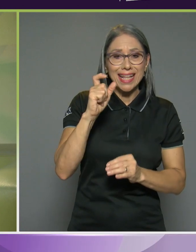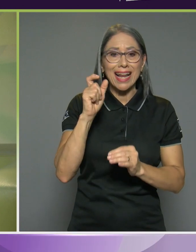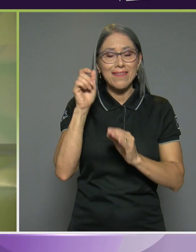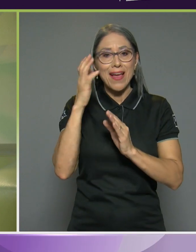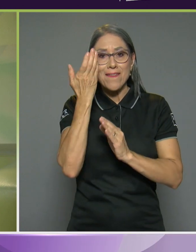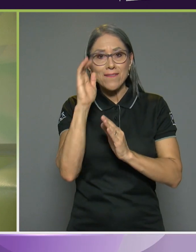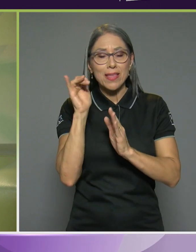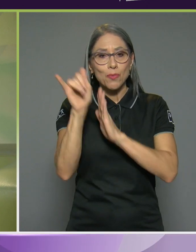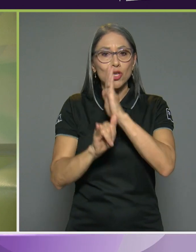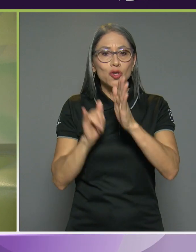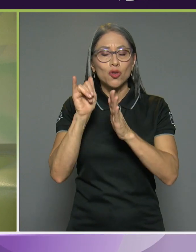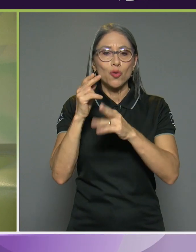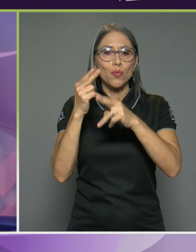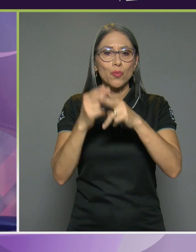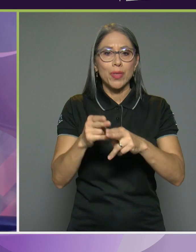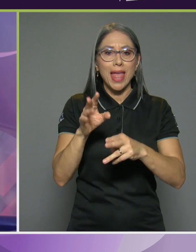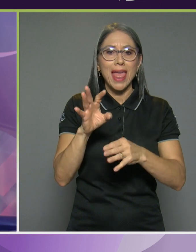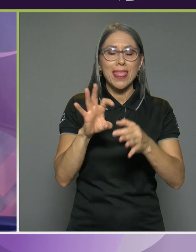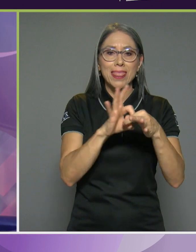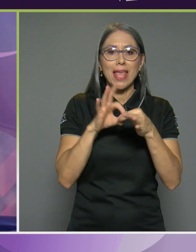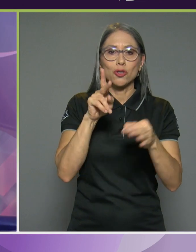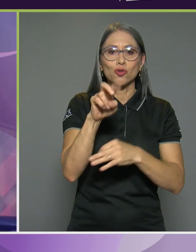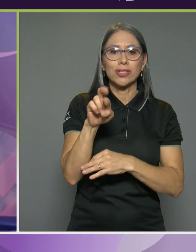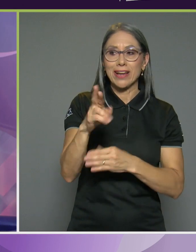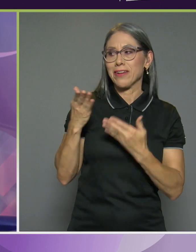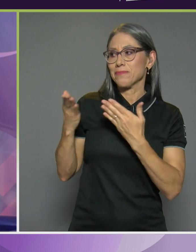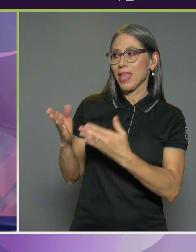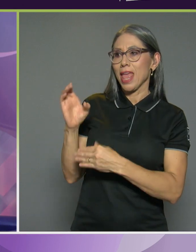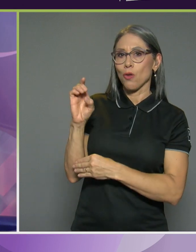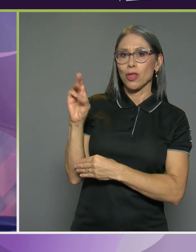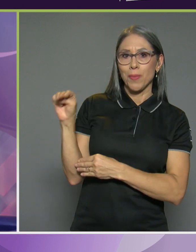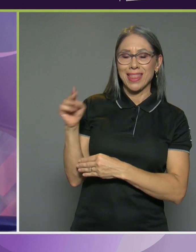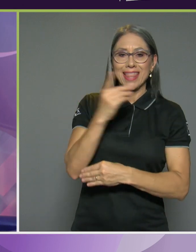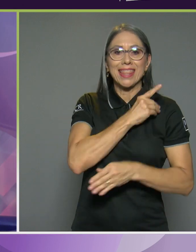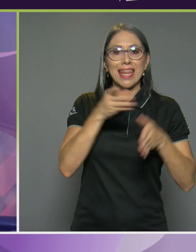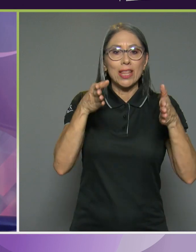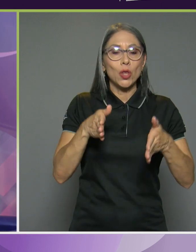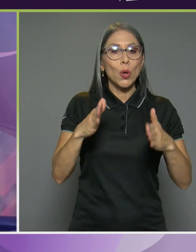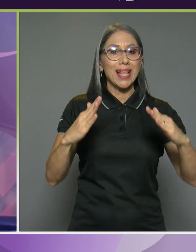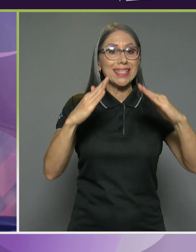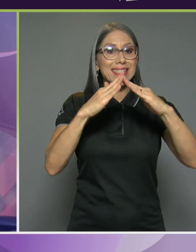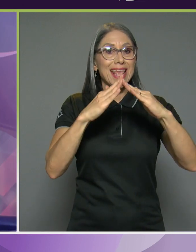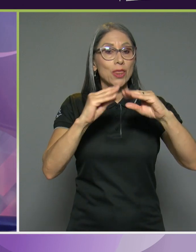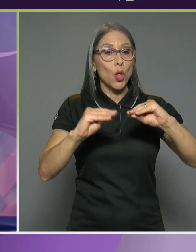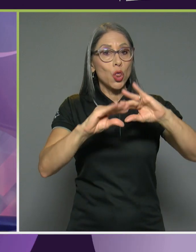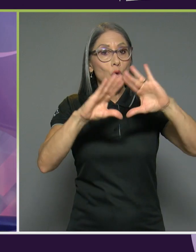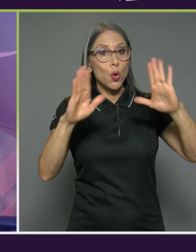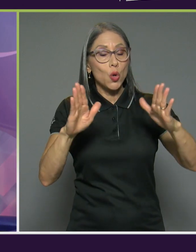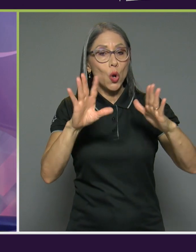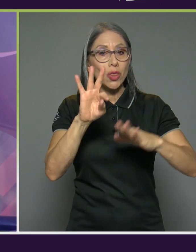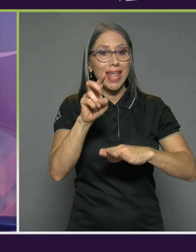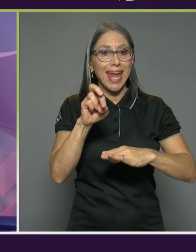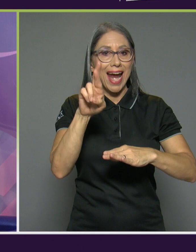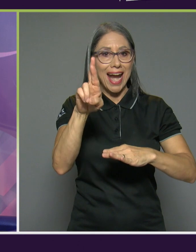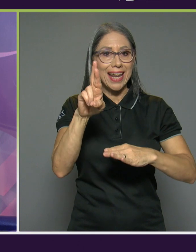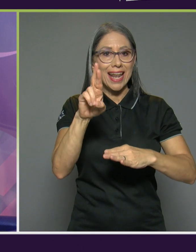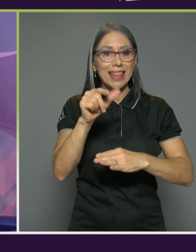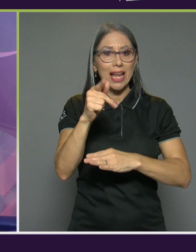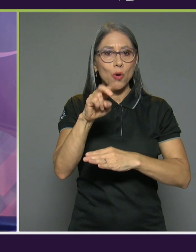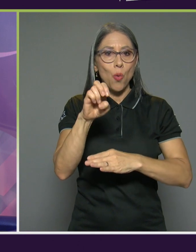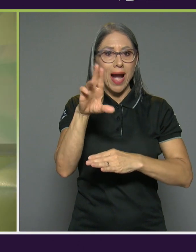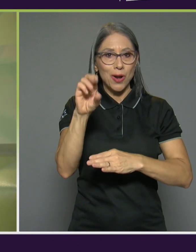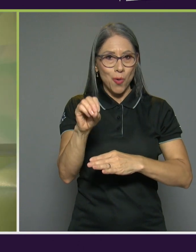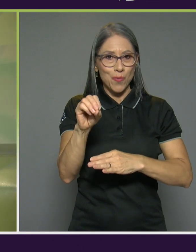me encuentro en compañía de eduardo méndez director del centro diurno del tejas del huarco que nos acompañará para compartir su